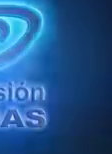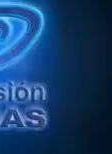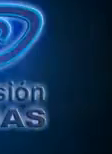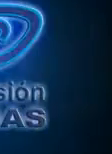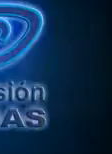Gracias por